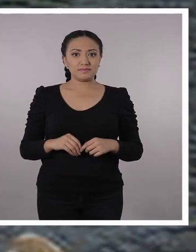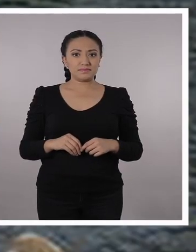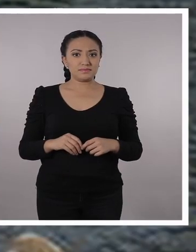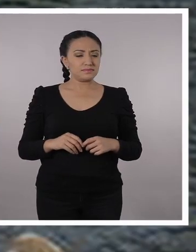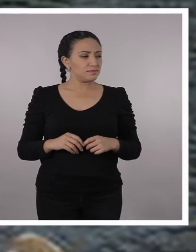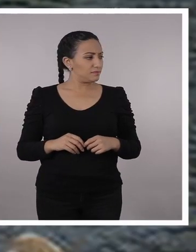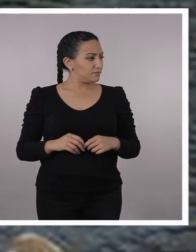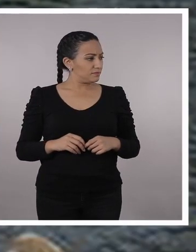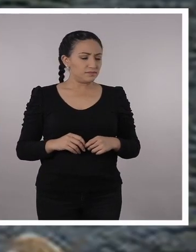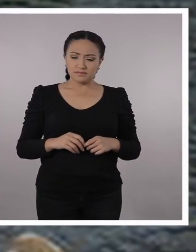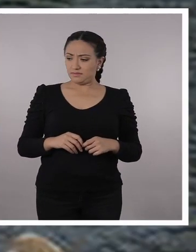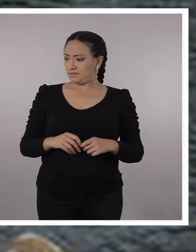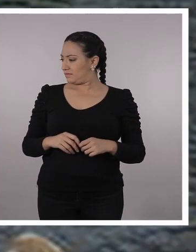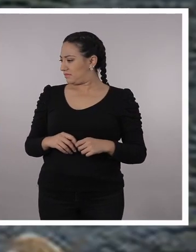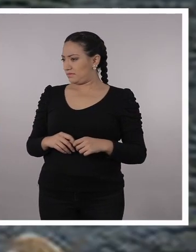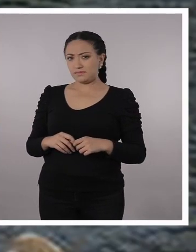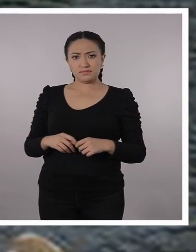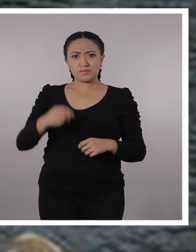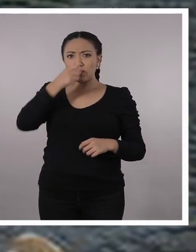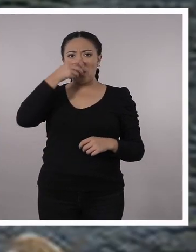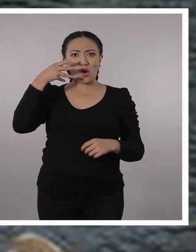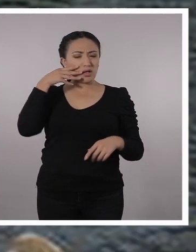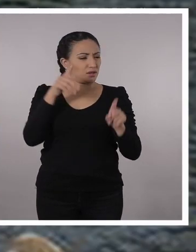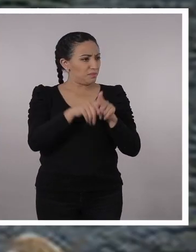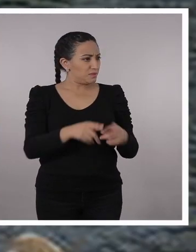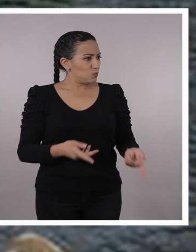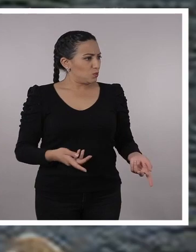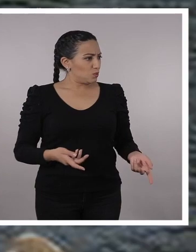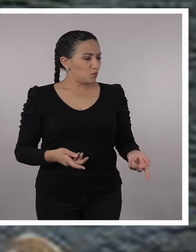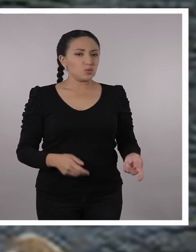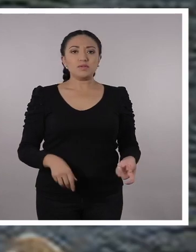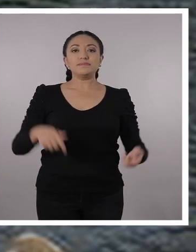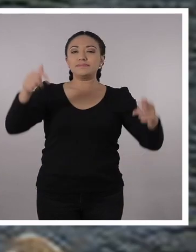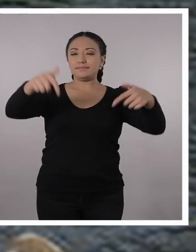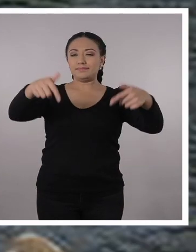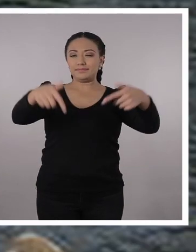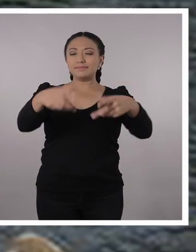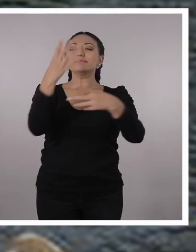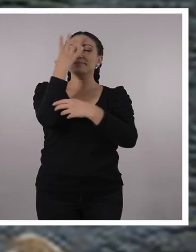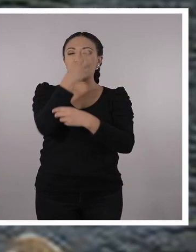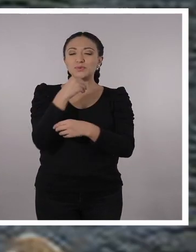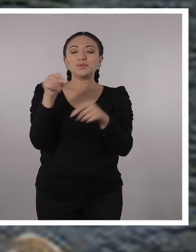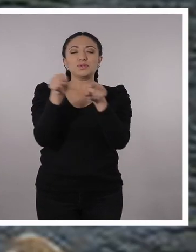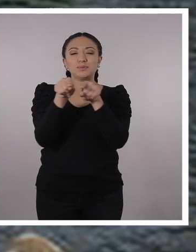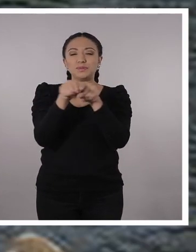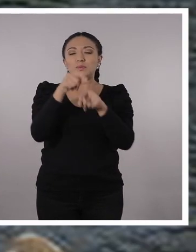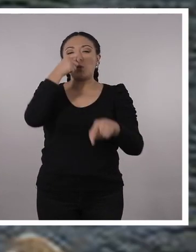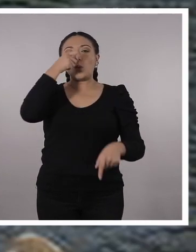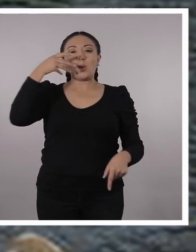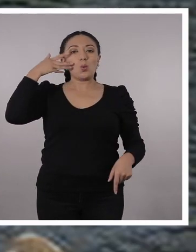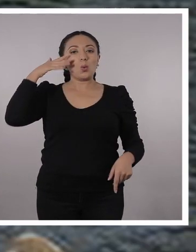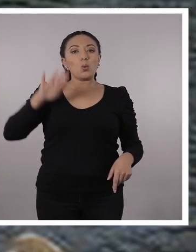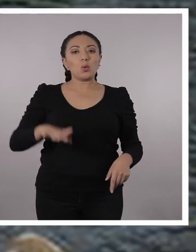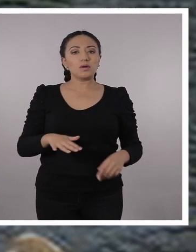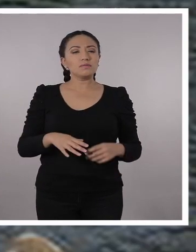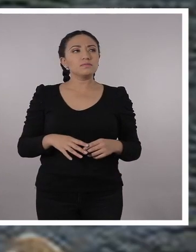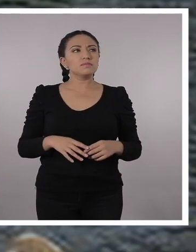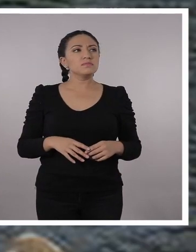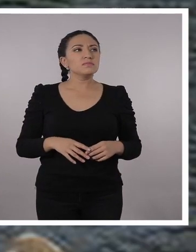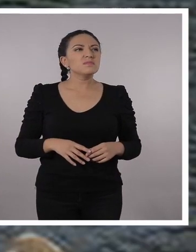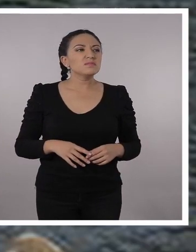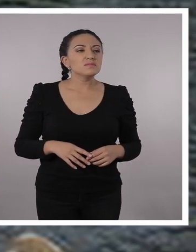Profe, pero seguimos en la Amazonía. Sí, sentimos este rico clima de la Amazonía ecuatoriana. Oiga, sí